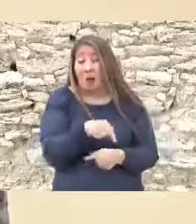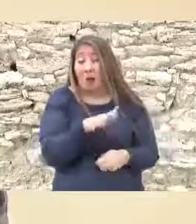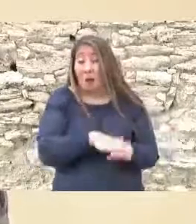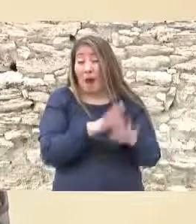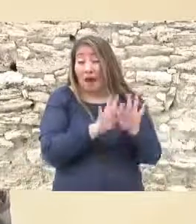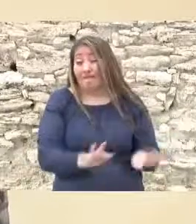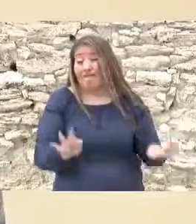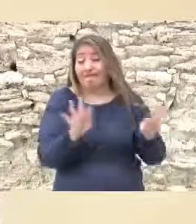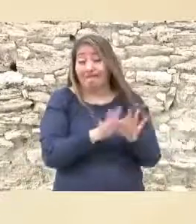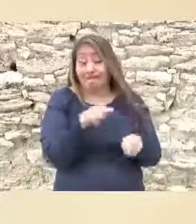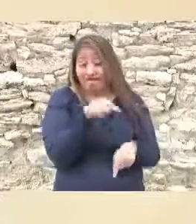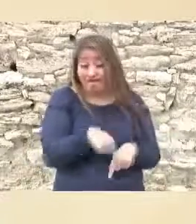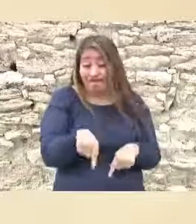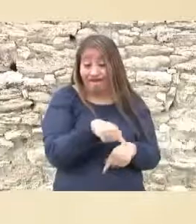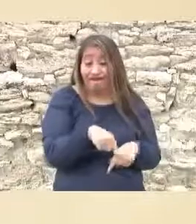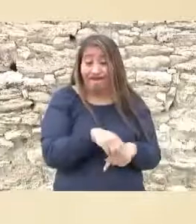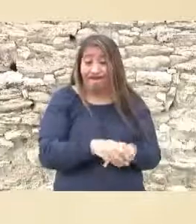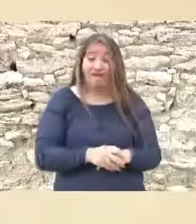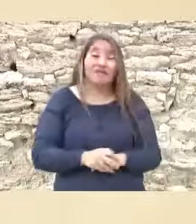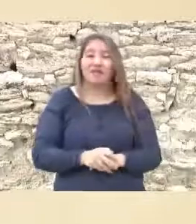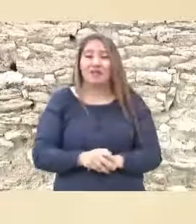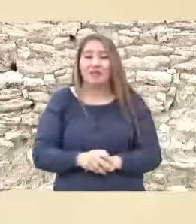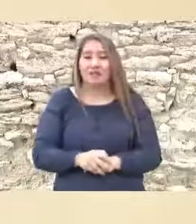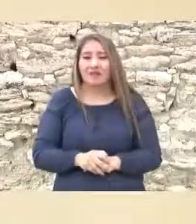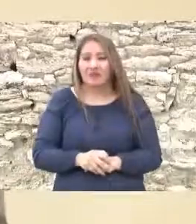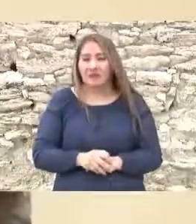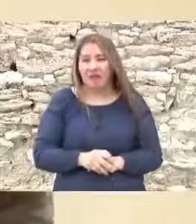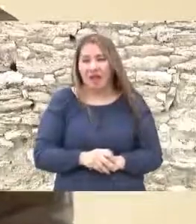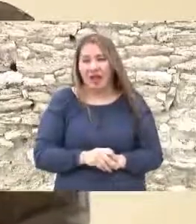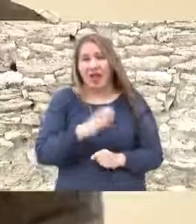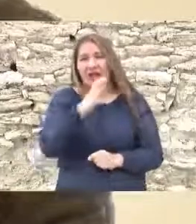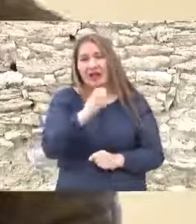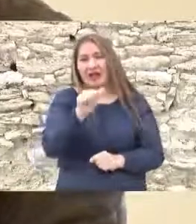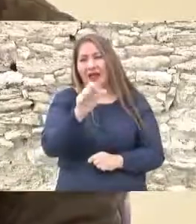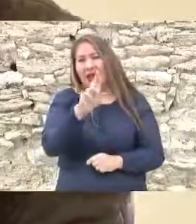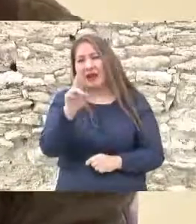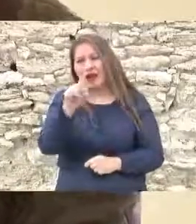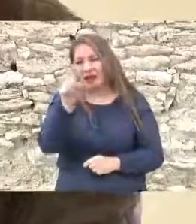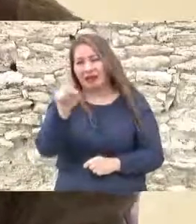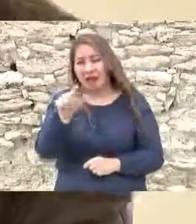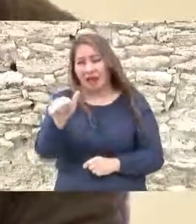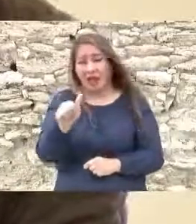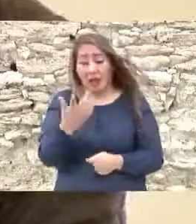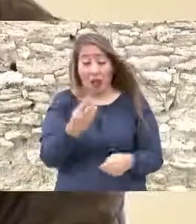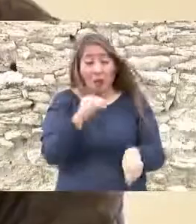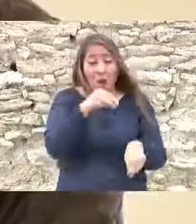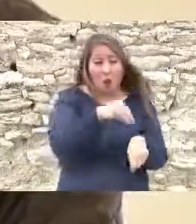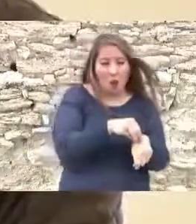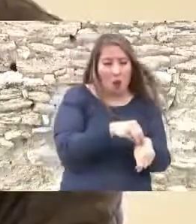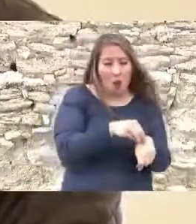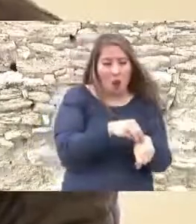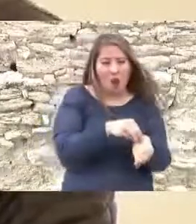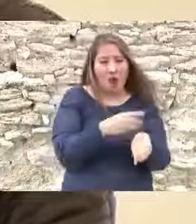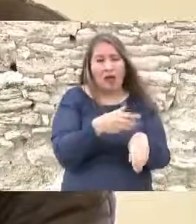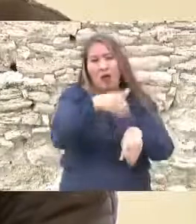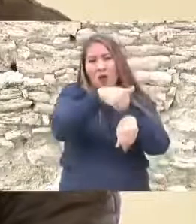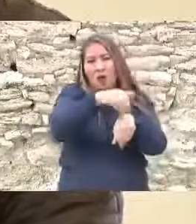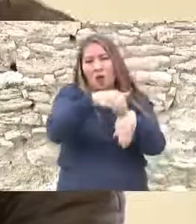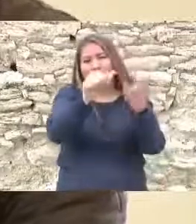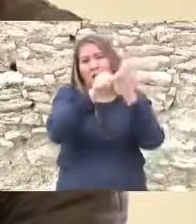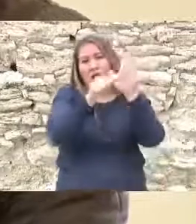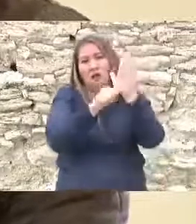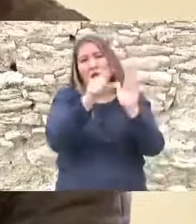importante de todo el que se haya incluido en el artículo 27 de la constitución del 17